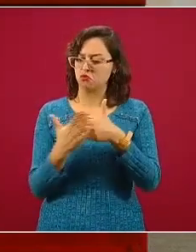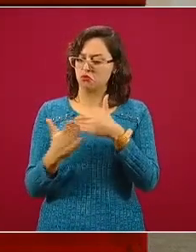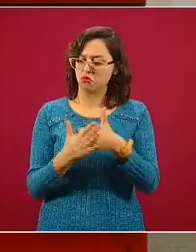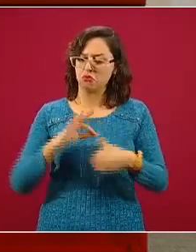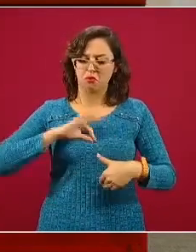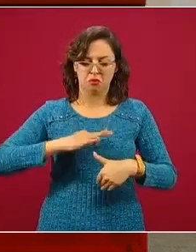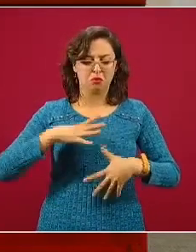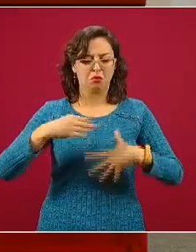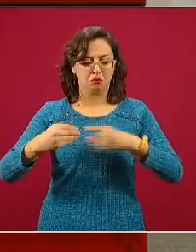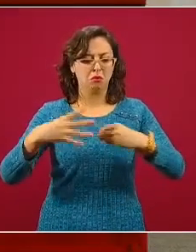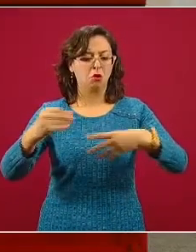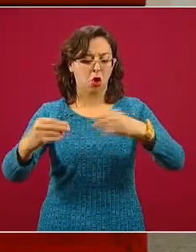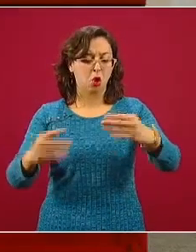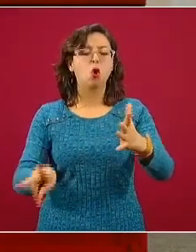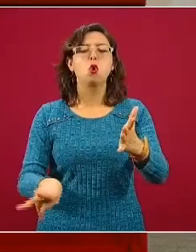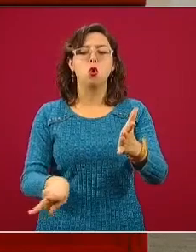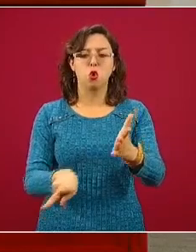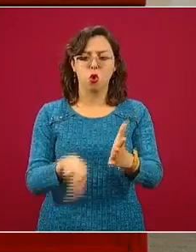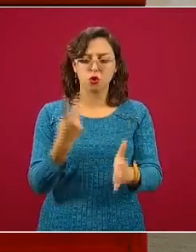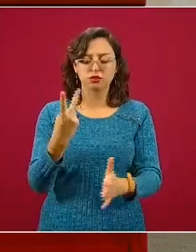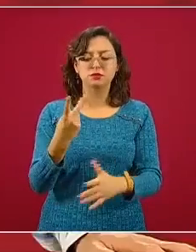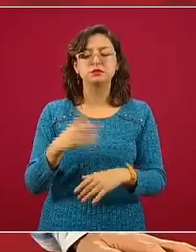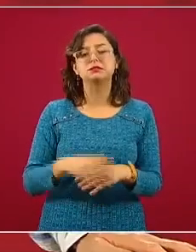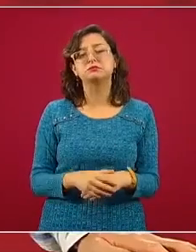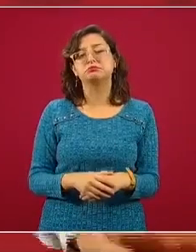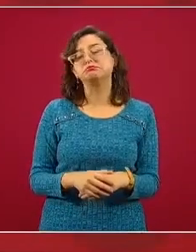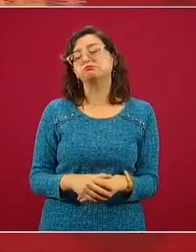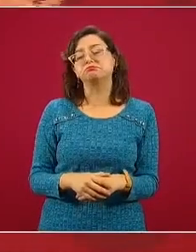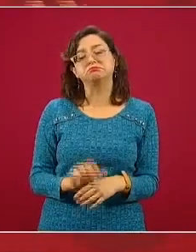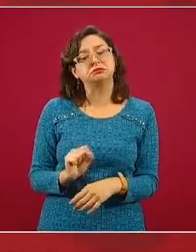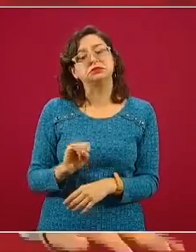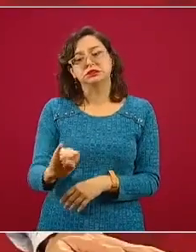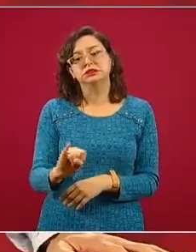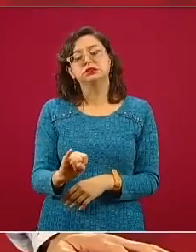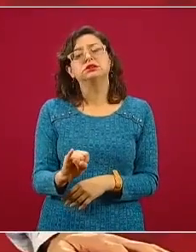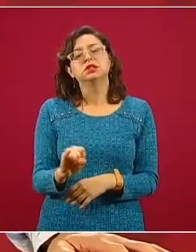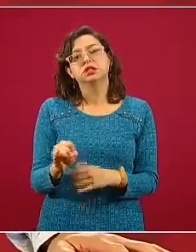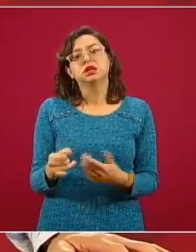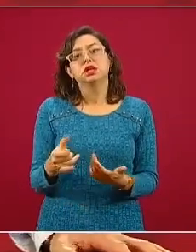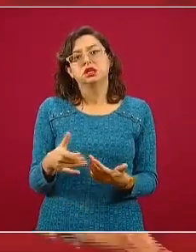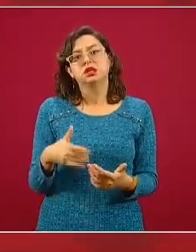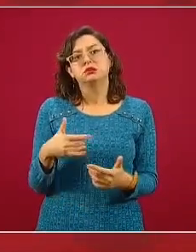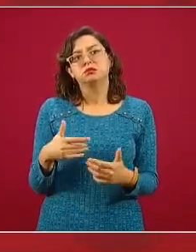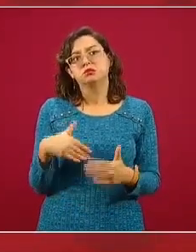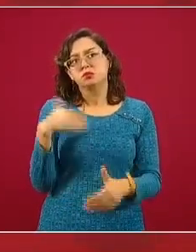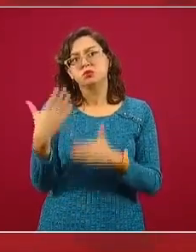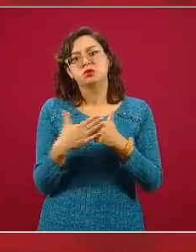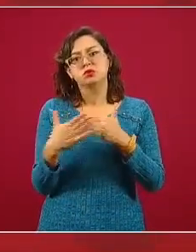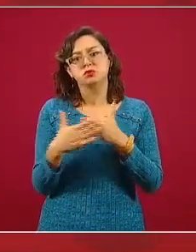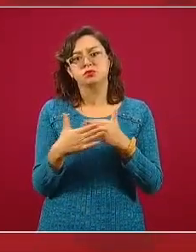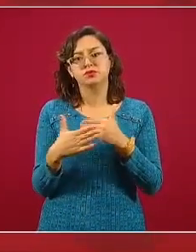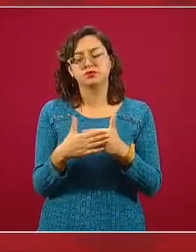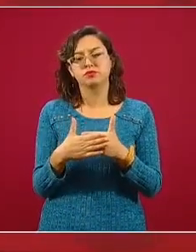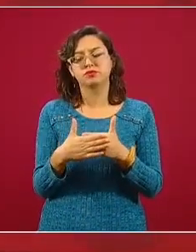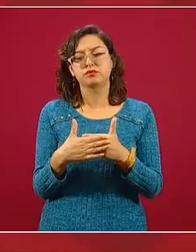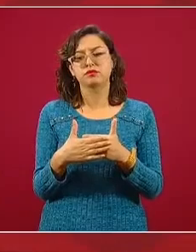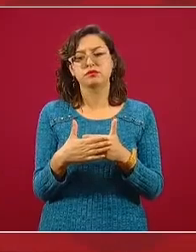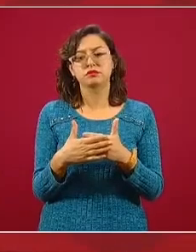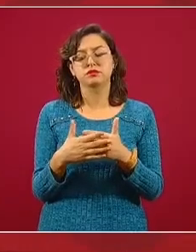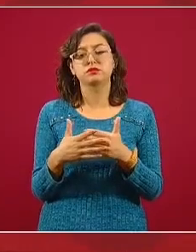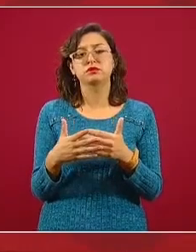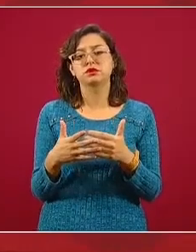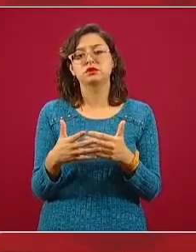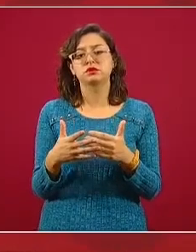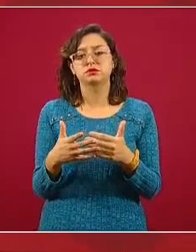Uno o dos etapas inmediatas que hay que mantenernos en alerta. Una es que al momento de salir del